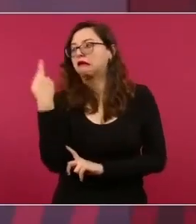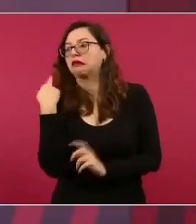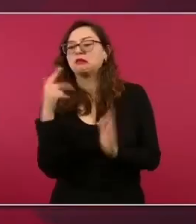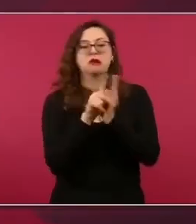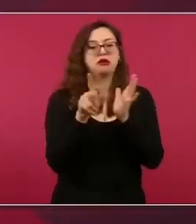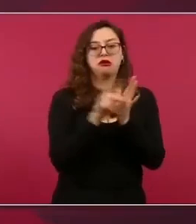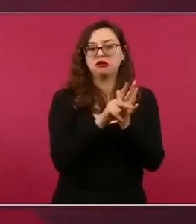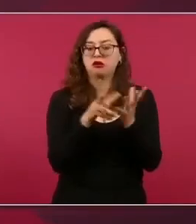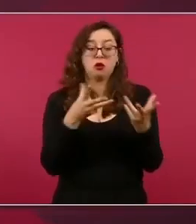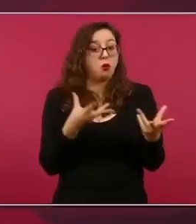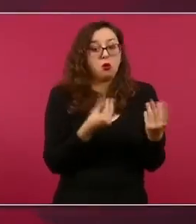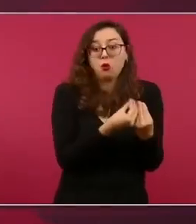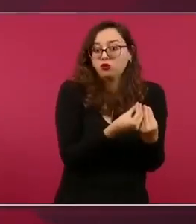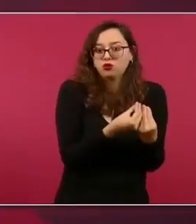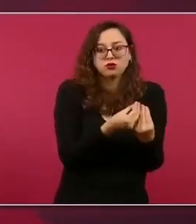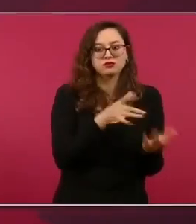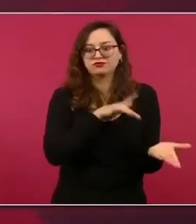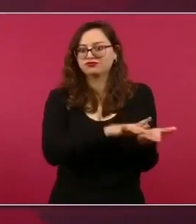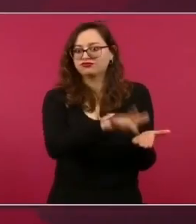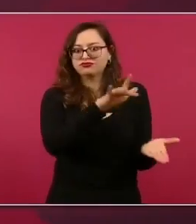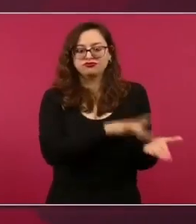del papel de lo mediático,